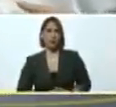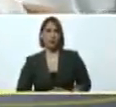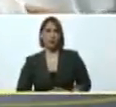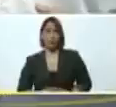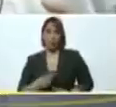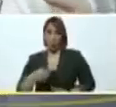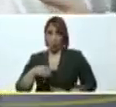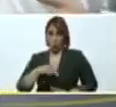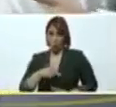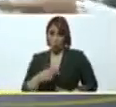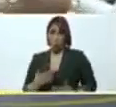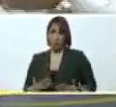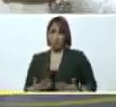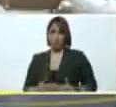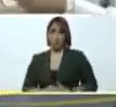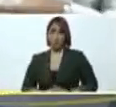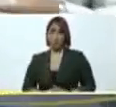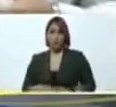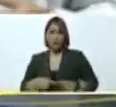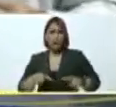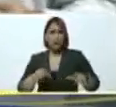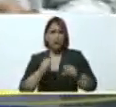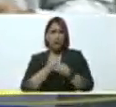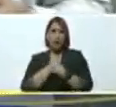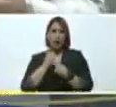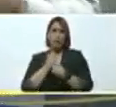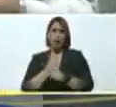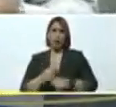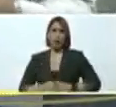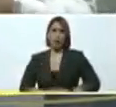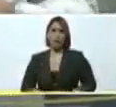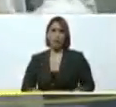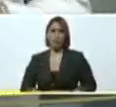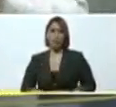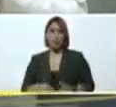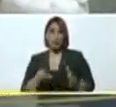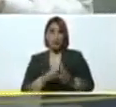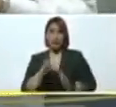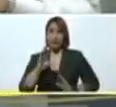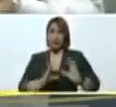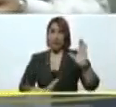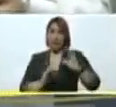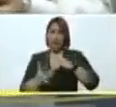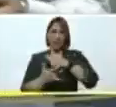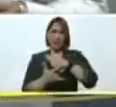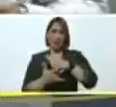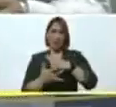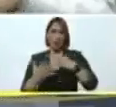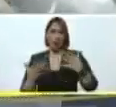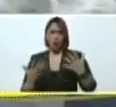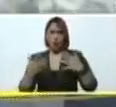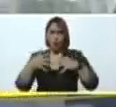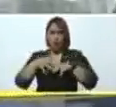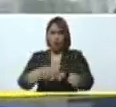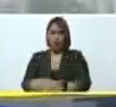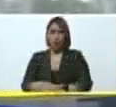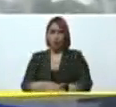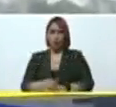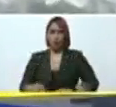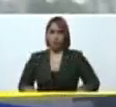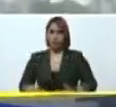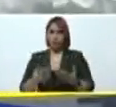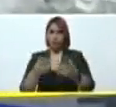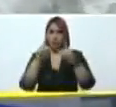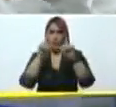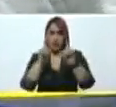en estos lugares de trabajo donde la ciencia y la tecnología se juntan para dar los diagnósticos